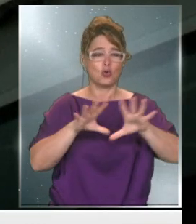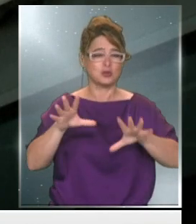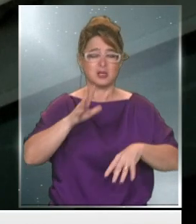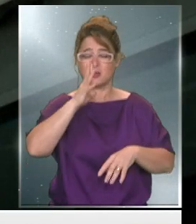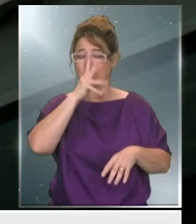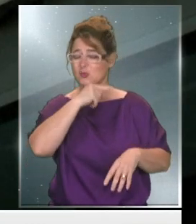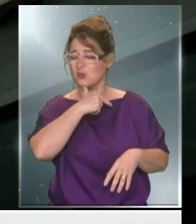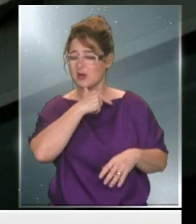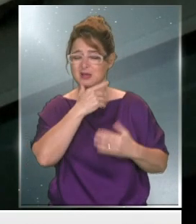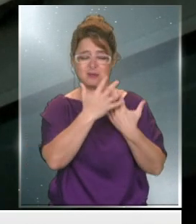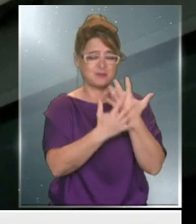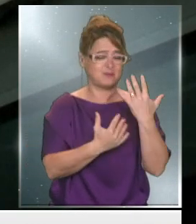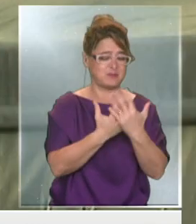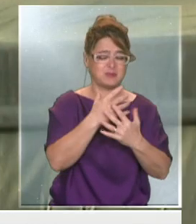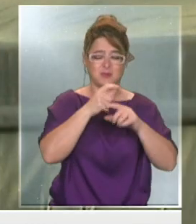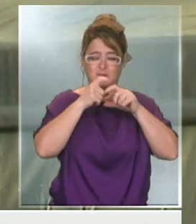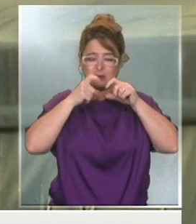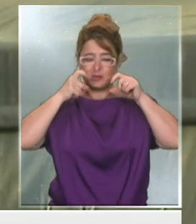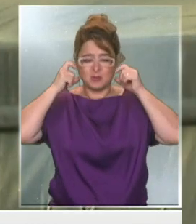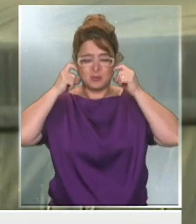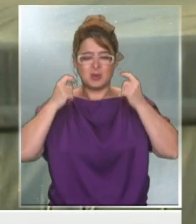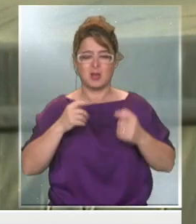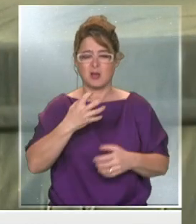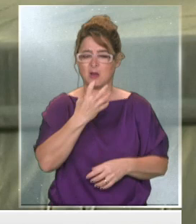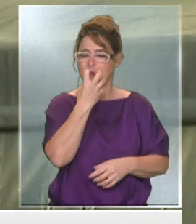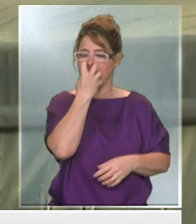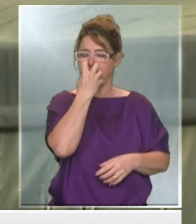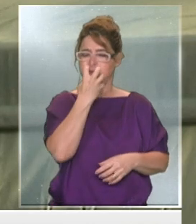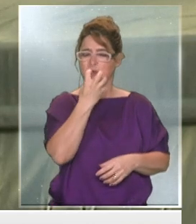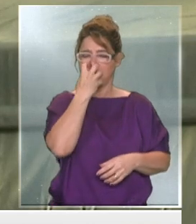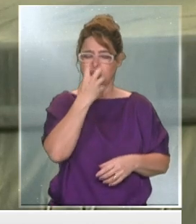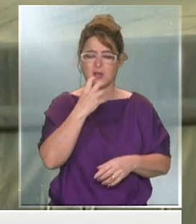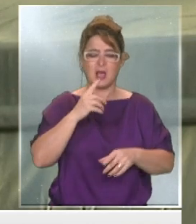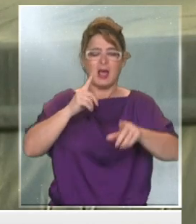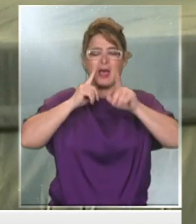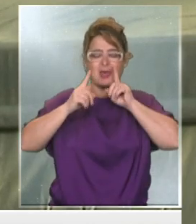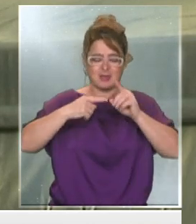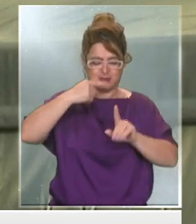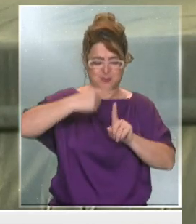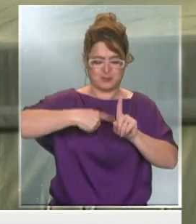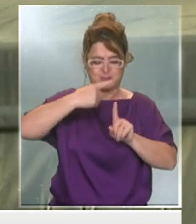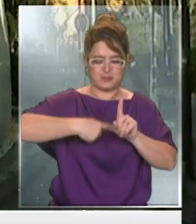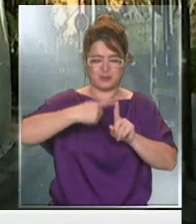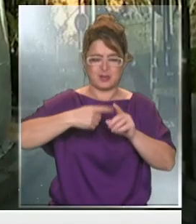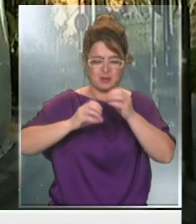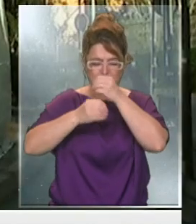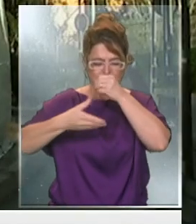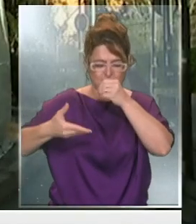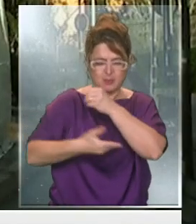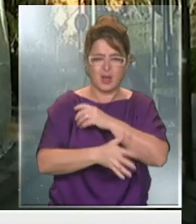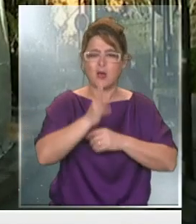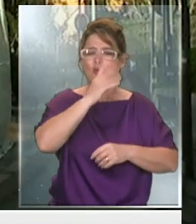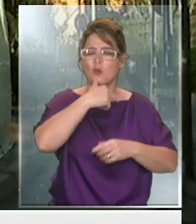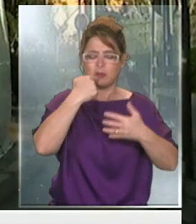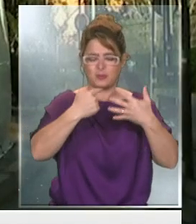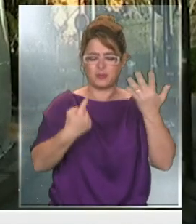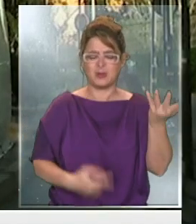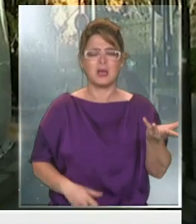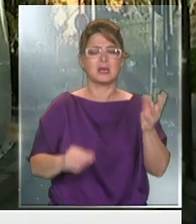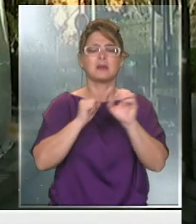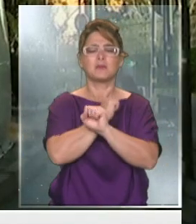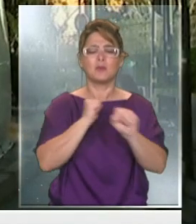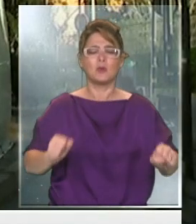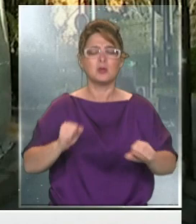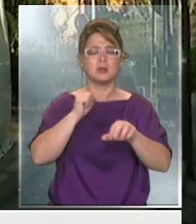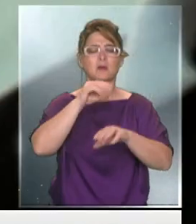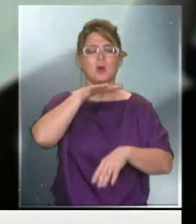es muy difícil comprar. Y lo que le pasó a España, por ejemplo, intentando comprar estos test rápidos que finalmente tuvieron que devolverse y que todavía no pueden aplicarse acá